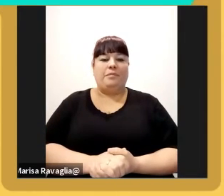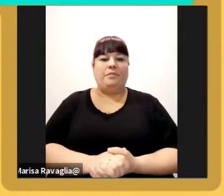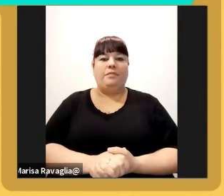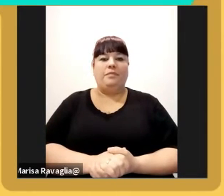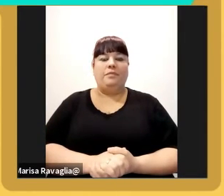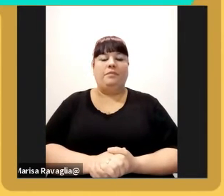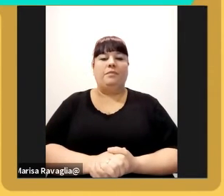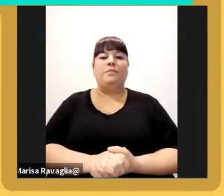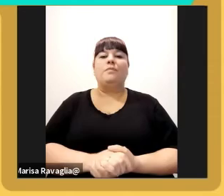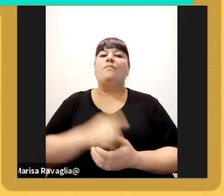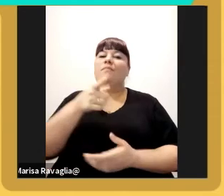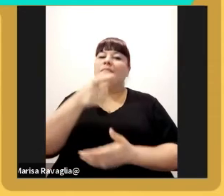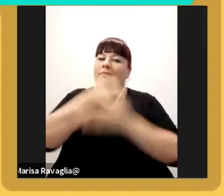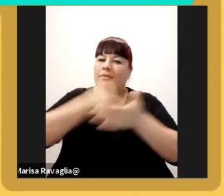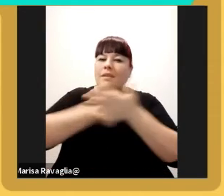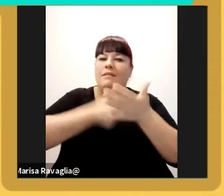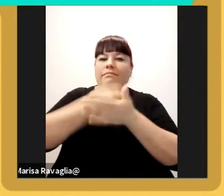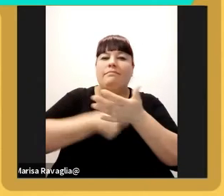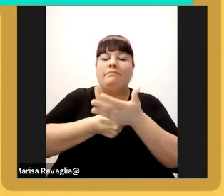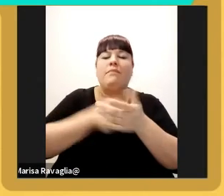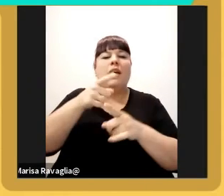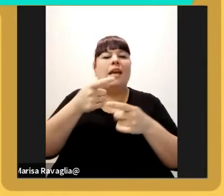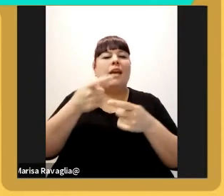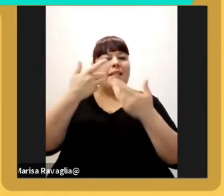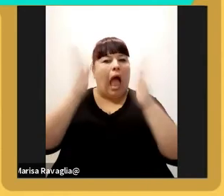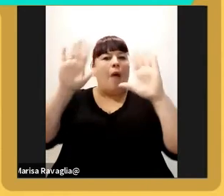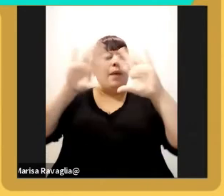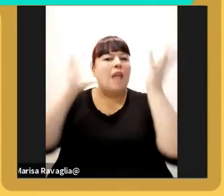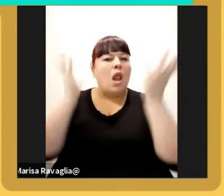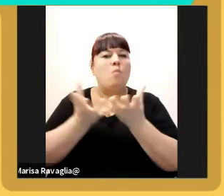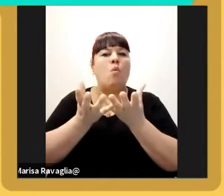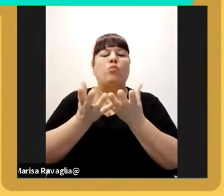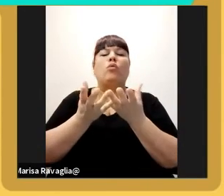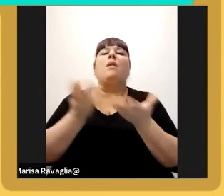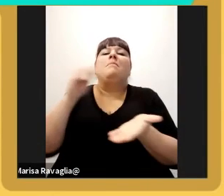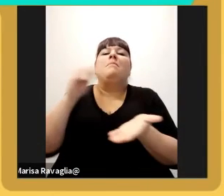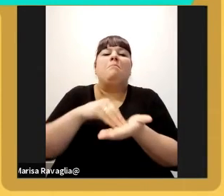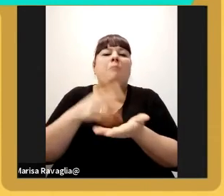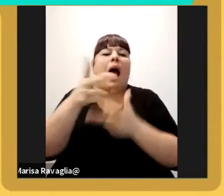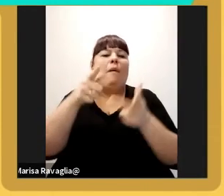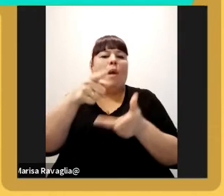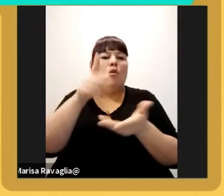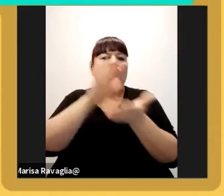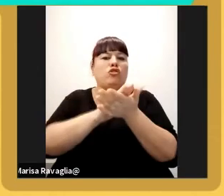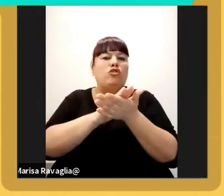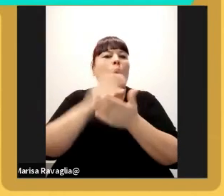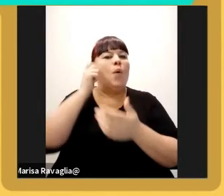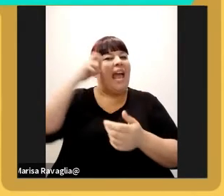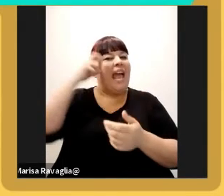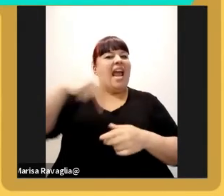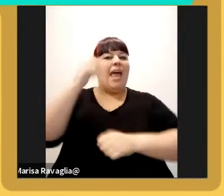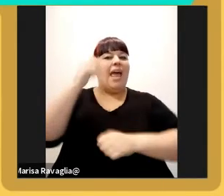esa perseverancia esa apertura al mundo que más podés hablar del gen empresarial que